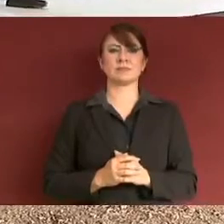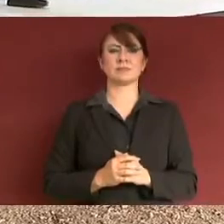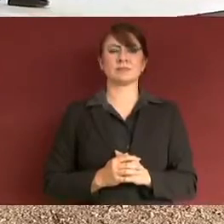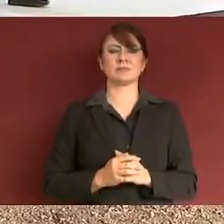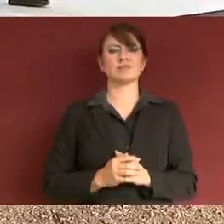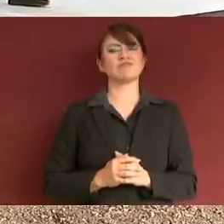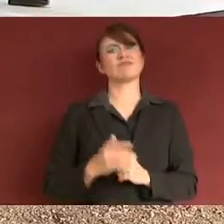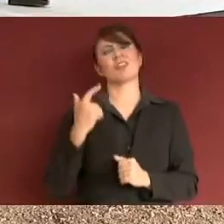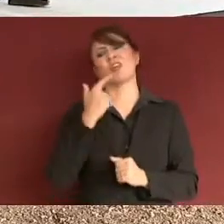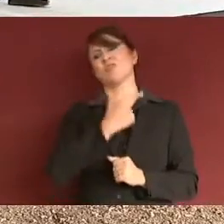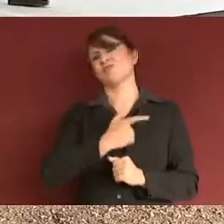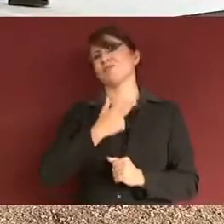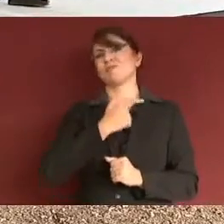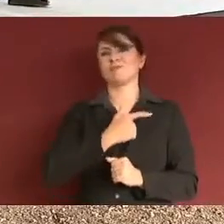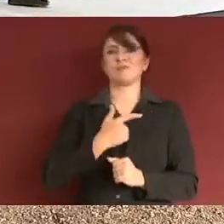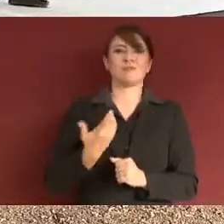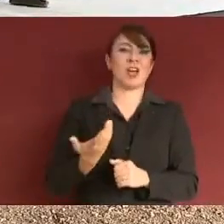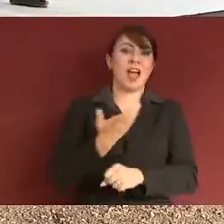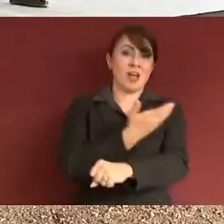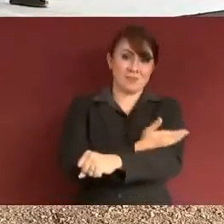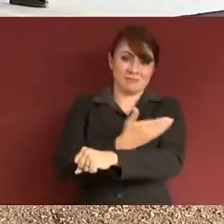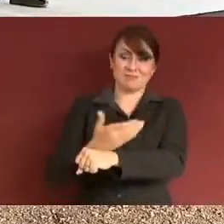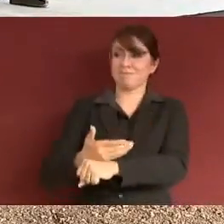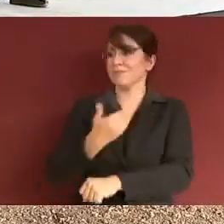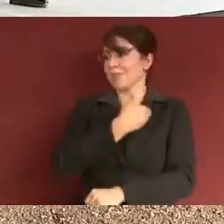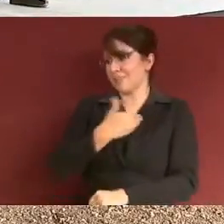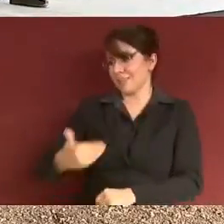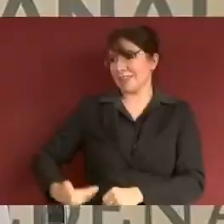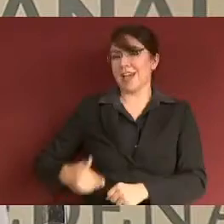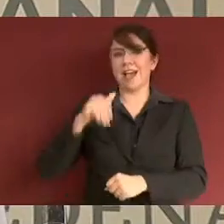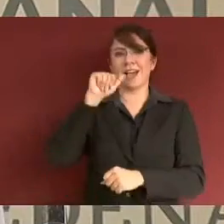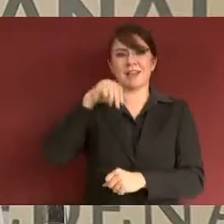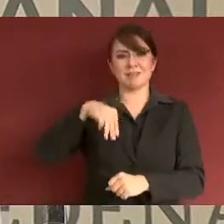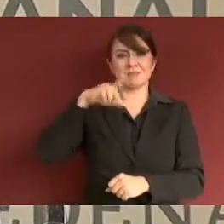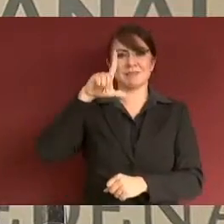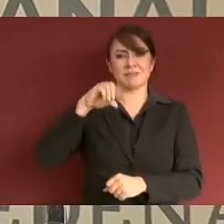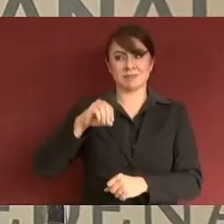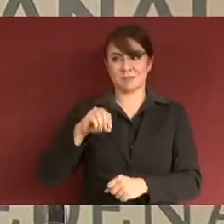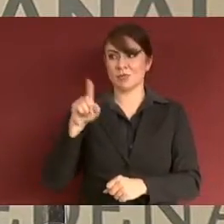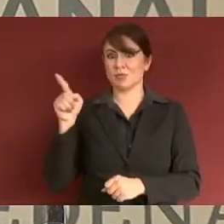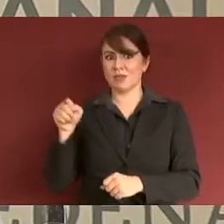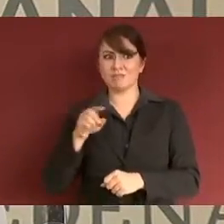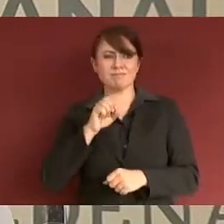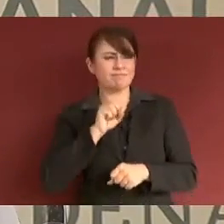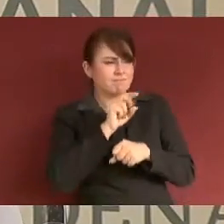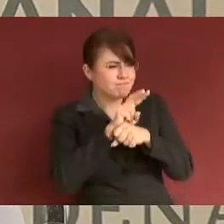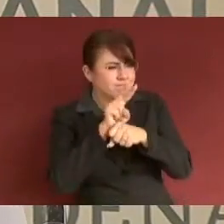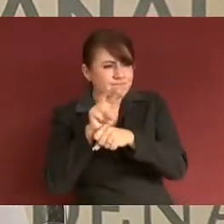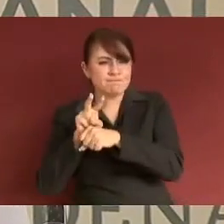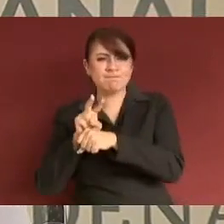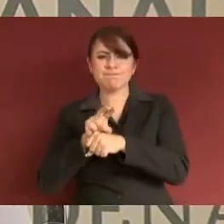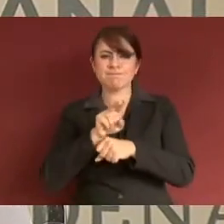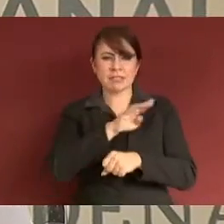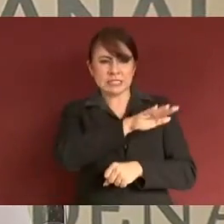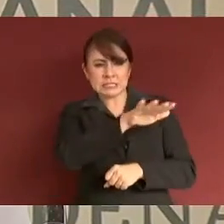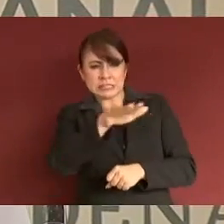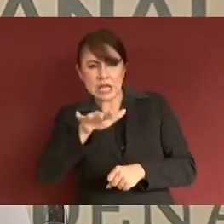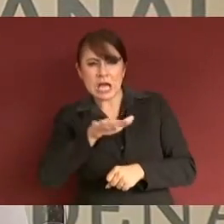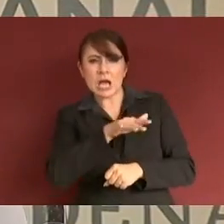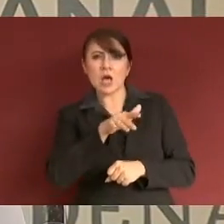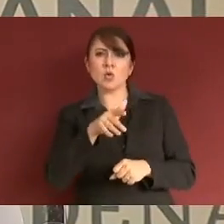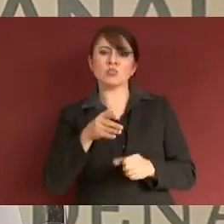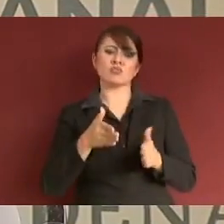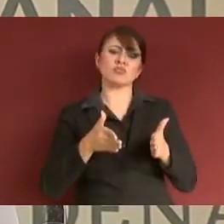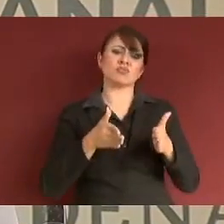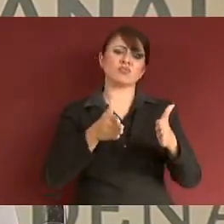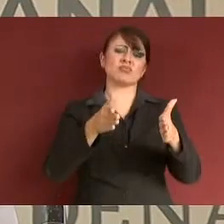Es un gusto acompañar al presidente Andrés Manuel López Obrador a supervisar la obra más importante